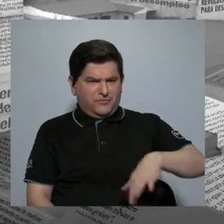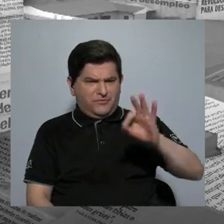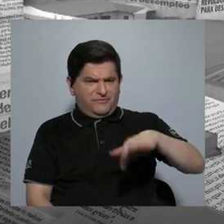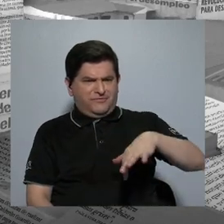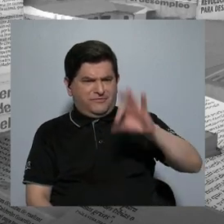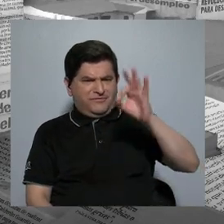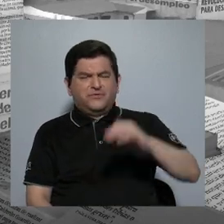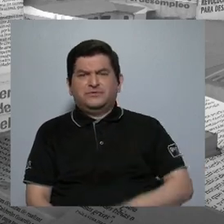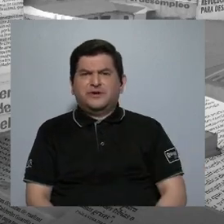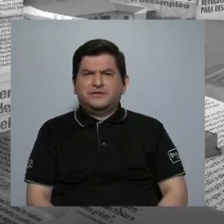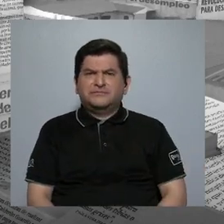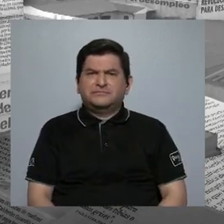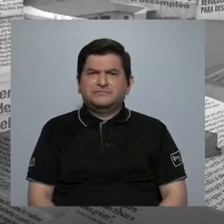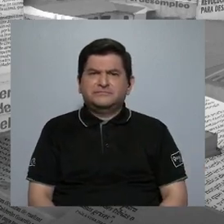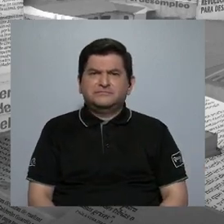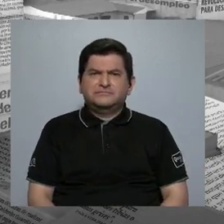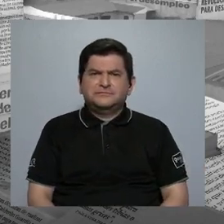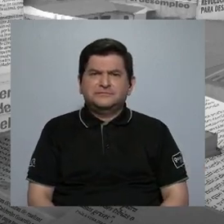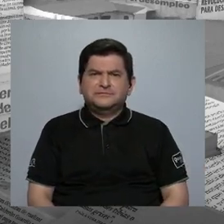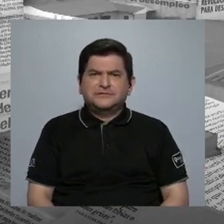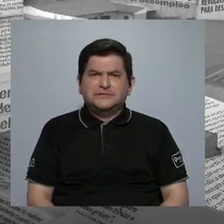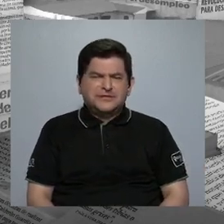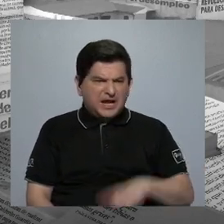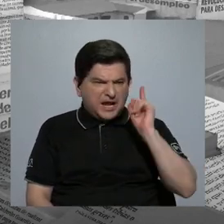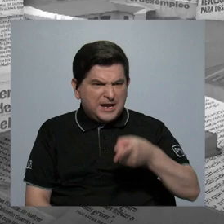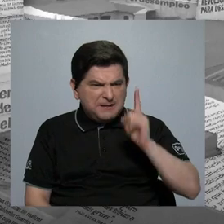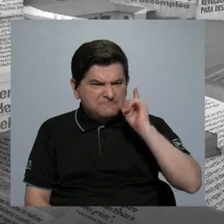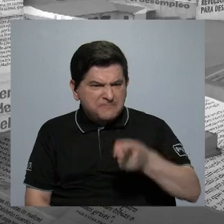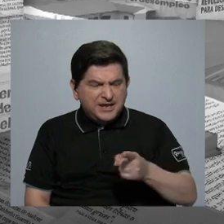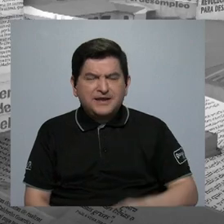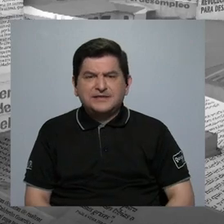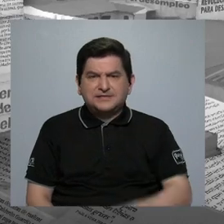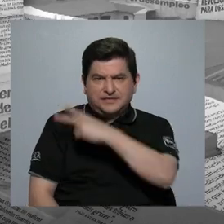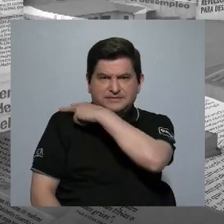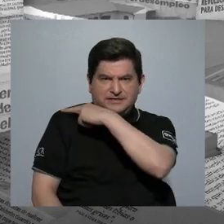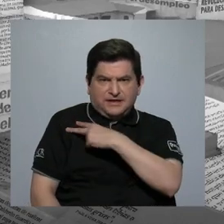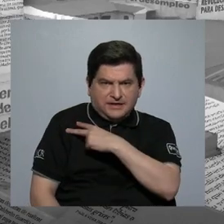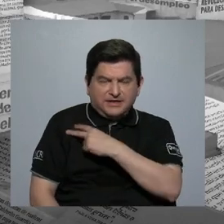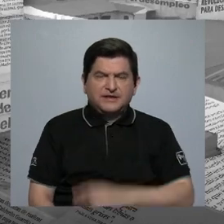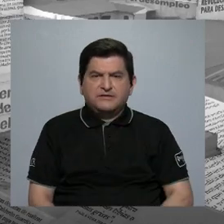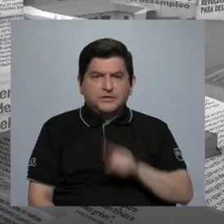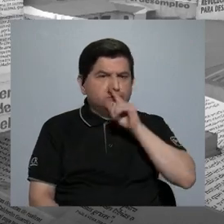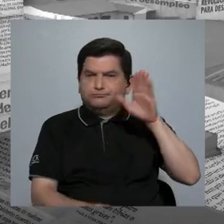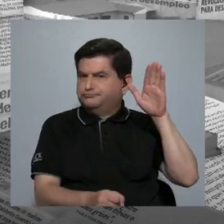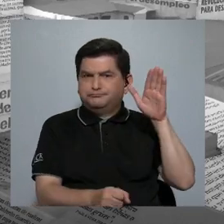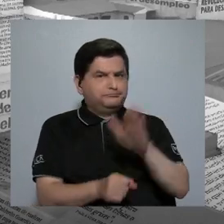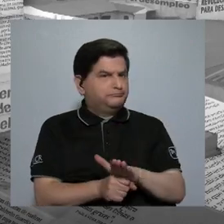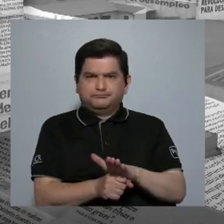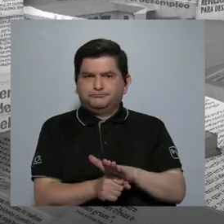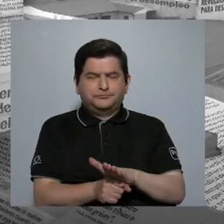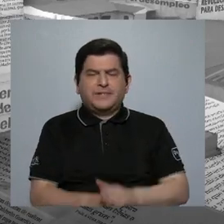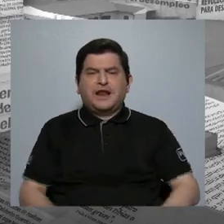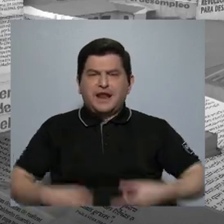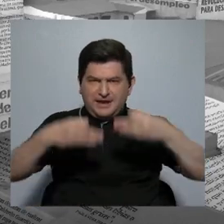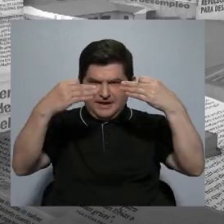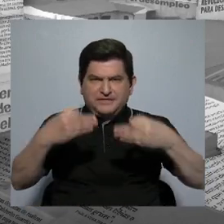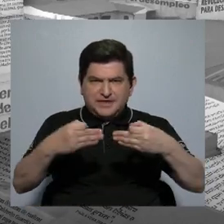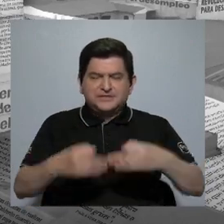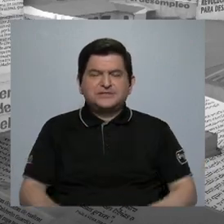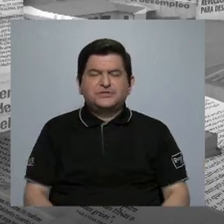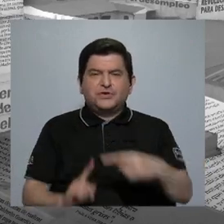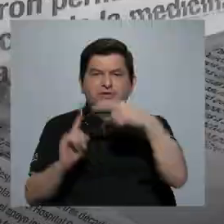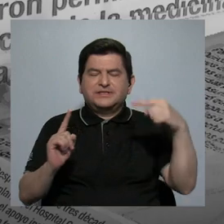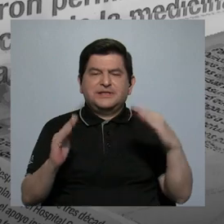con que efectivamente hay intimidación hacia los jerarcas que no cumplen con las directrices de